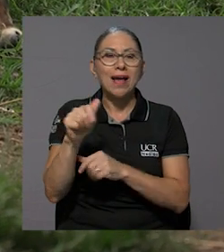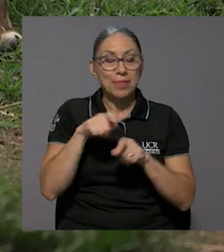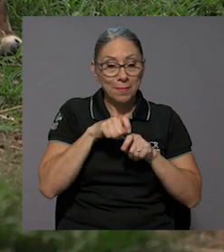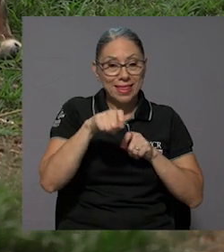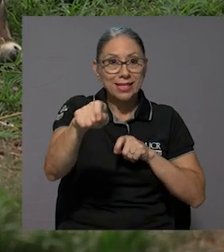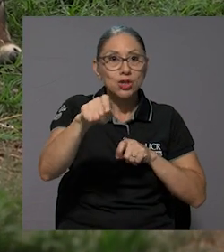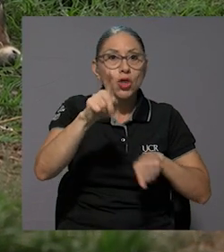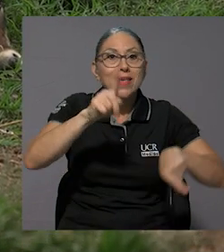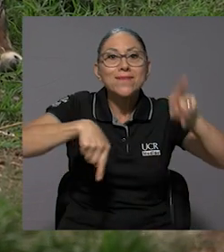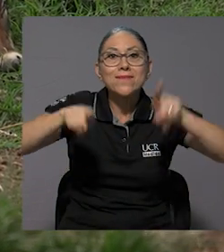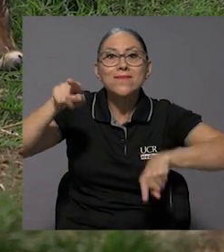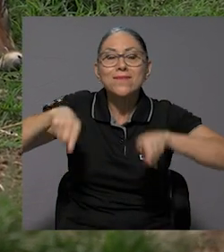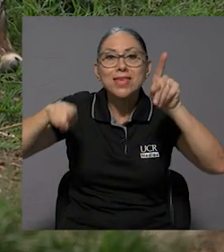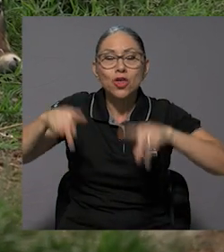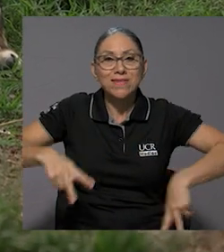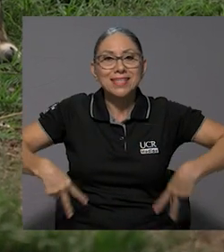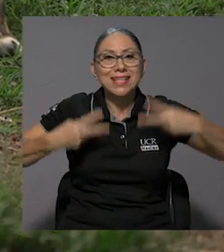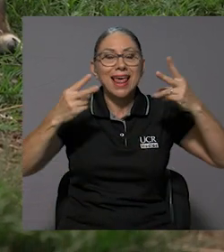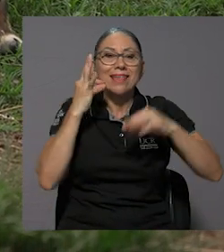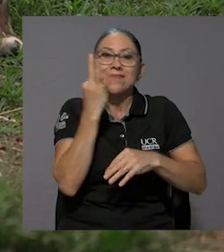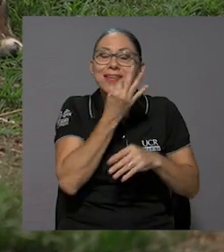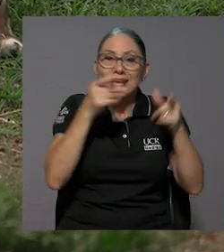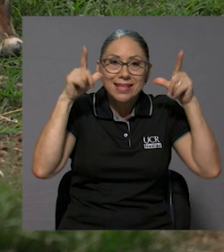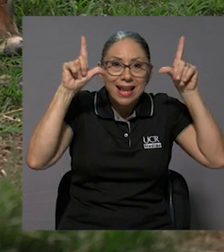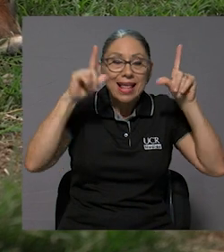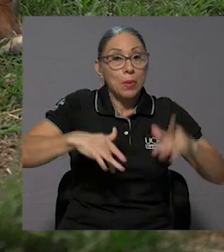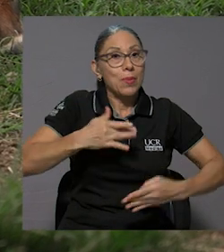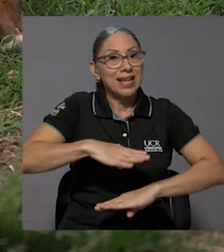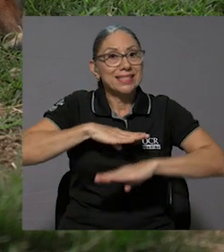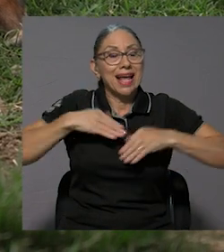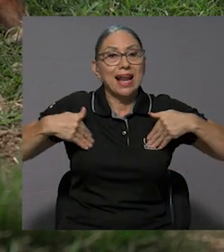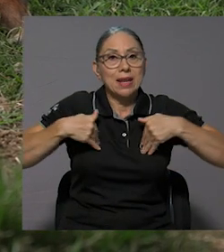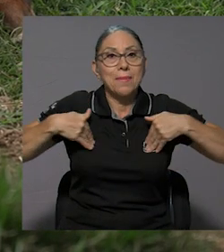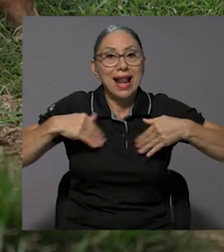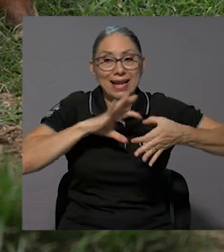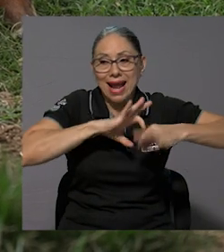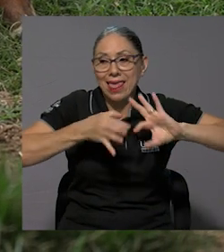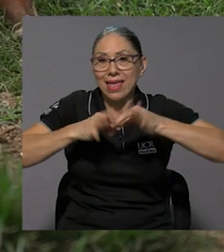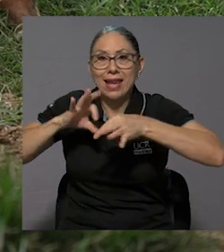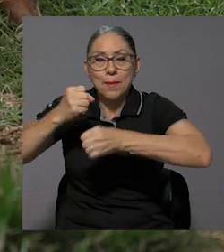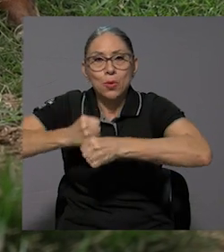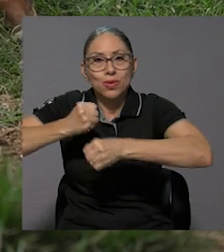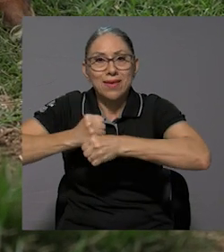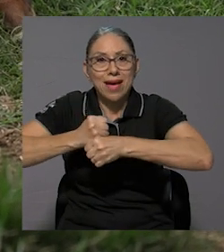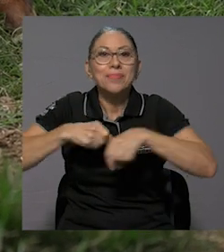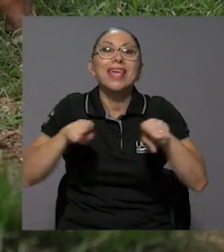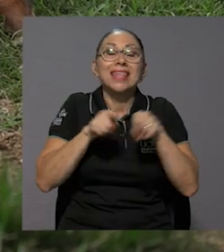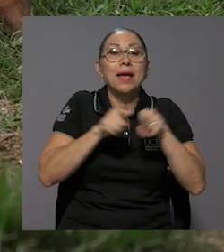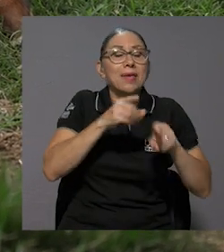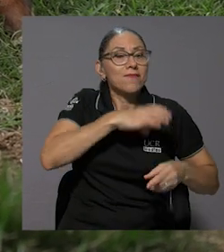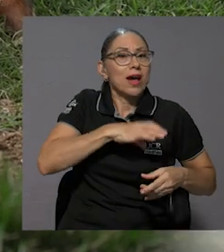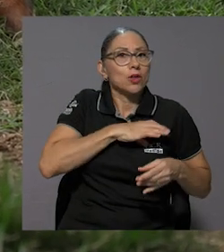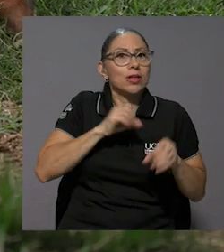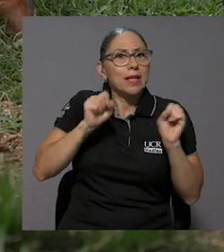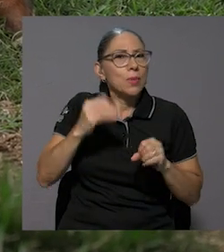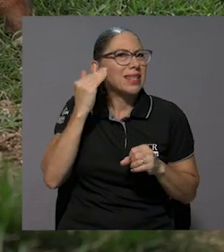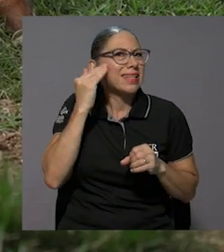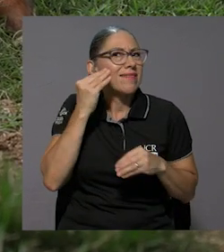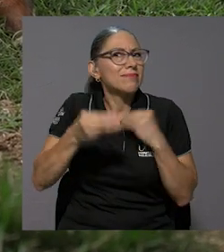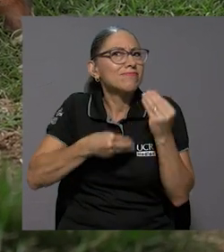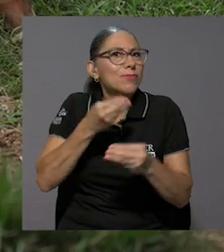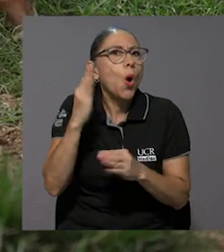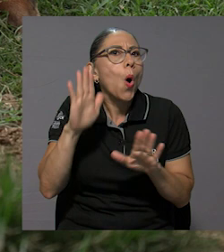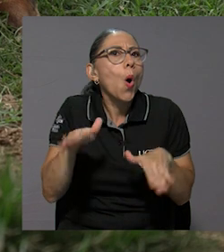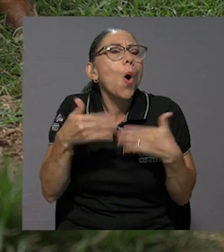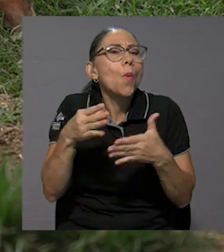biodiversidad en fincas ganaderas, bienestar animal a través de toda la cadena productiva y factores que logren predecir la suavidad de la